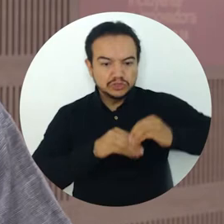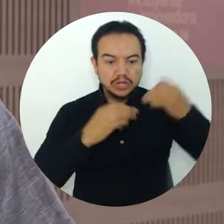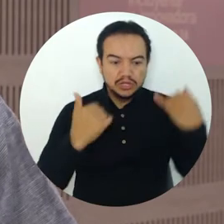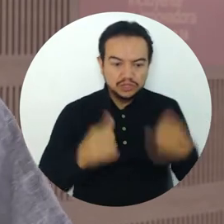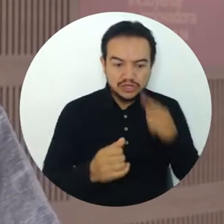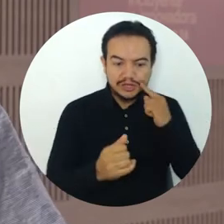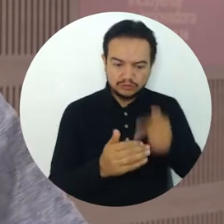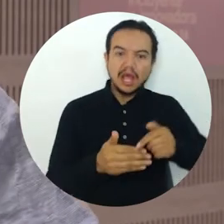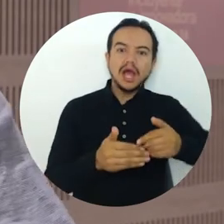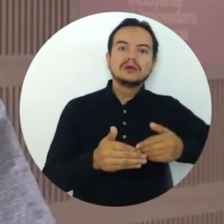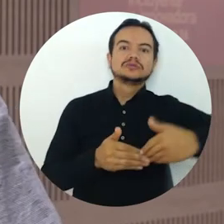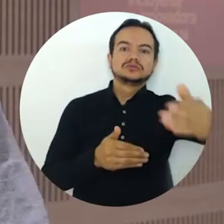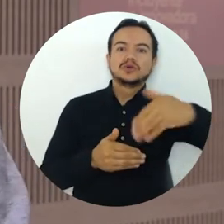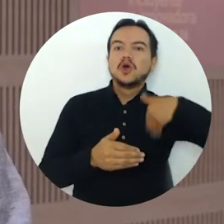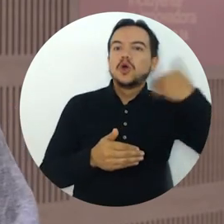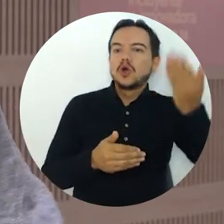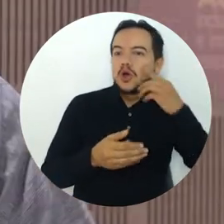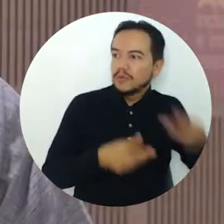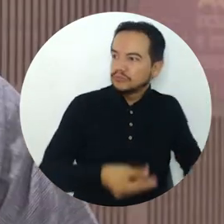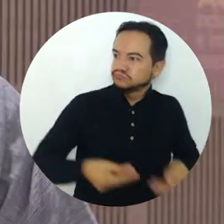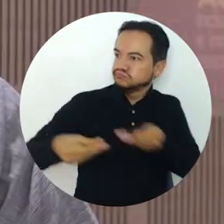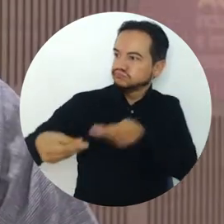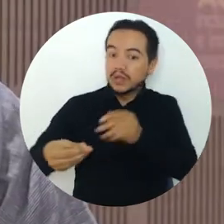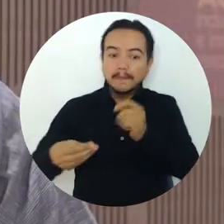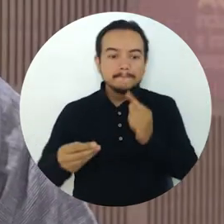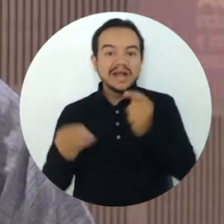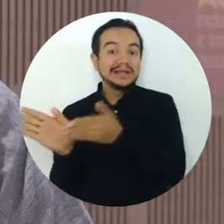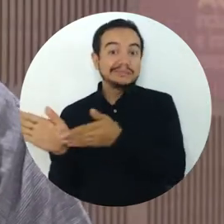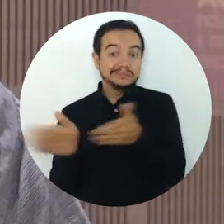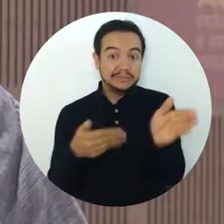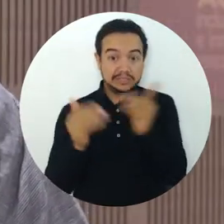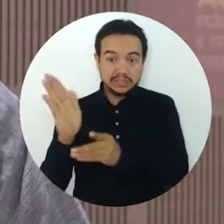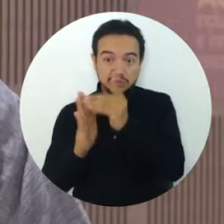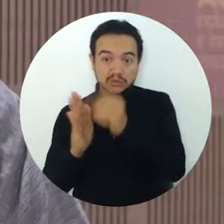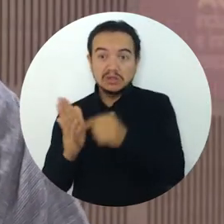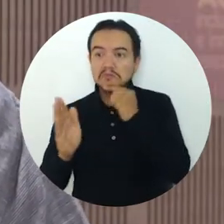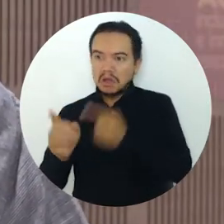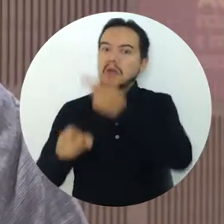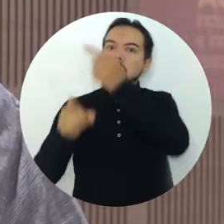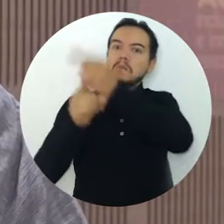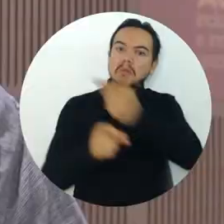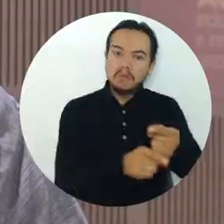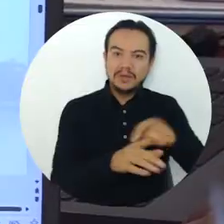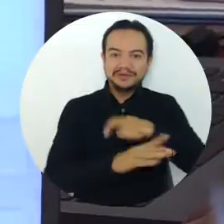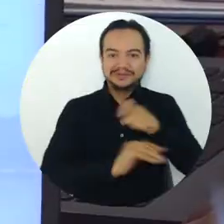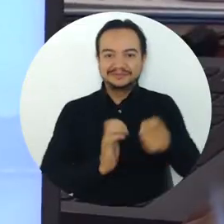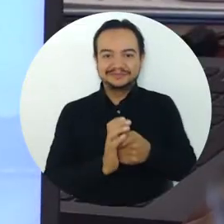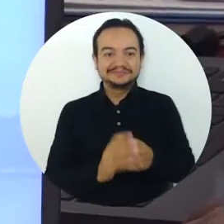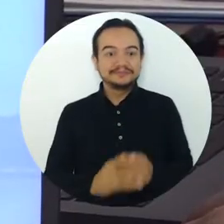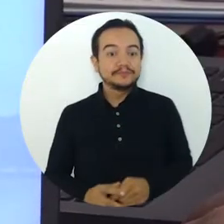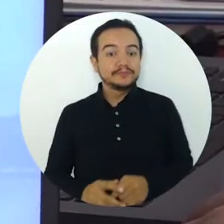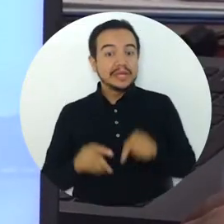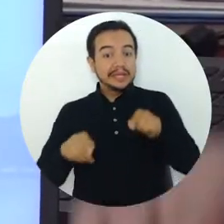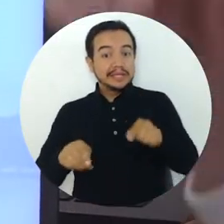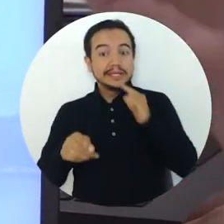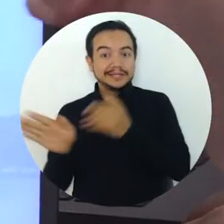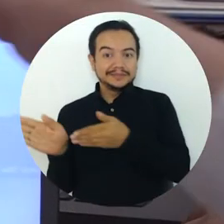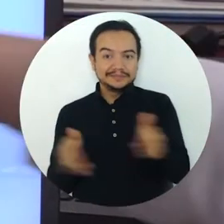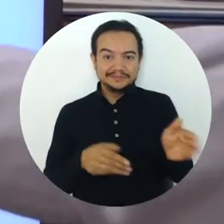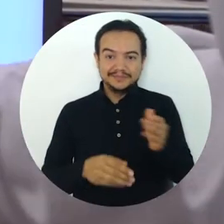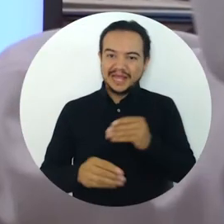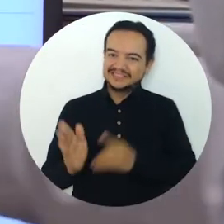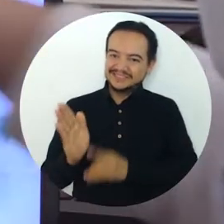el día de hoy, a partir de aquí unas rutas para avanzar y es lo que vamos a empezar a hacer para que ese Plan de Desarrollo cada vez más se pueda cumplir. El Plan de